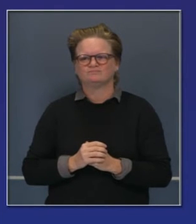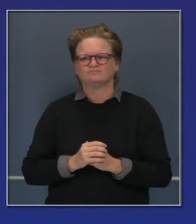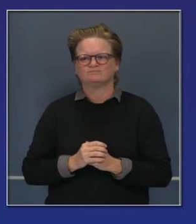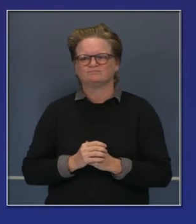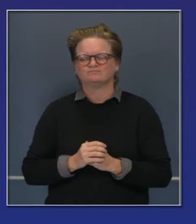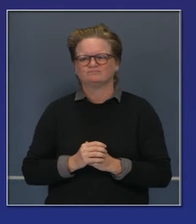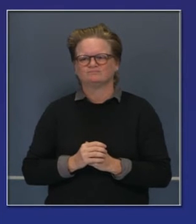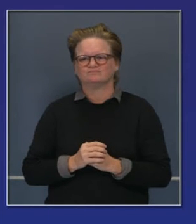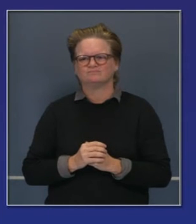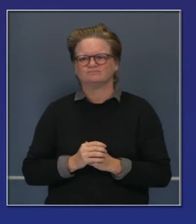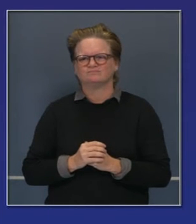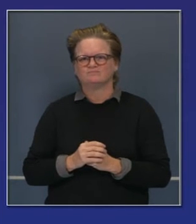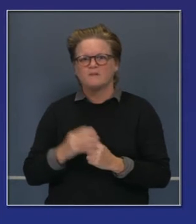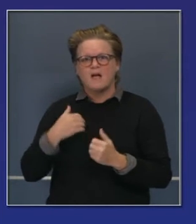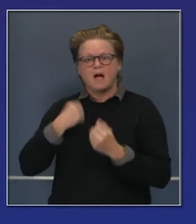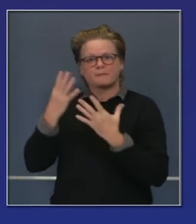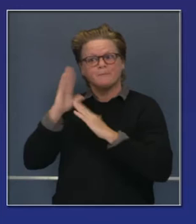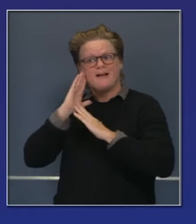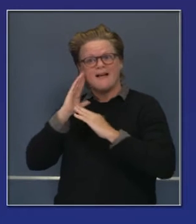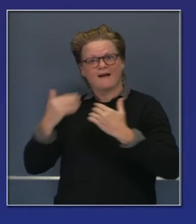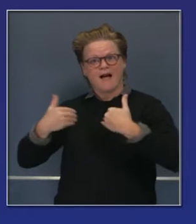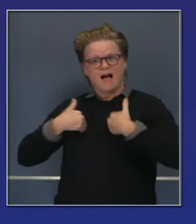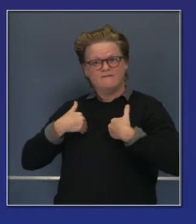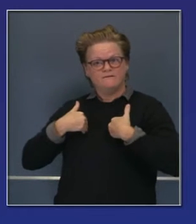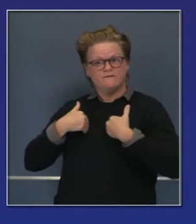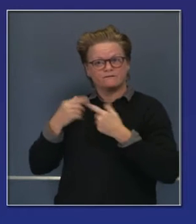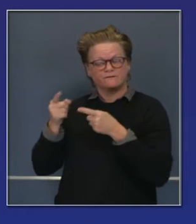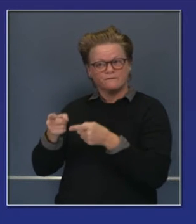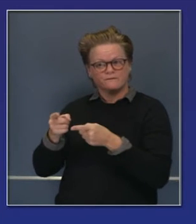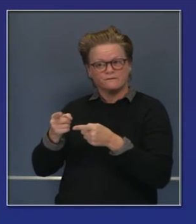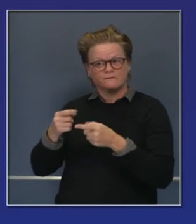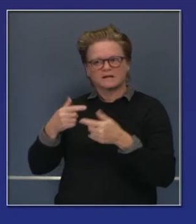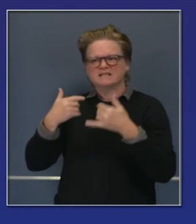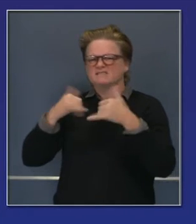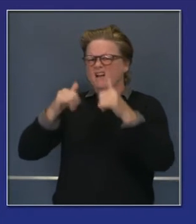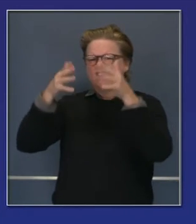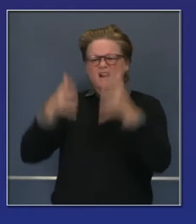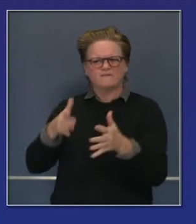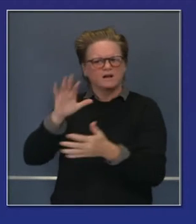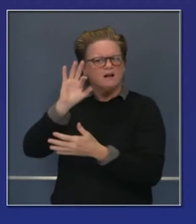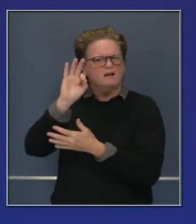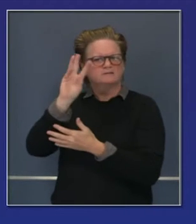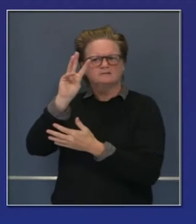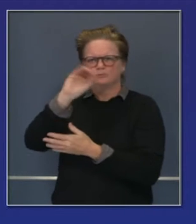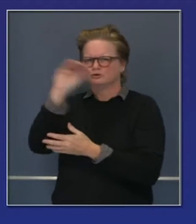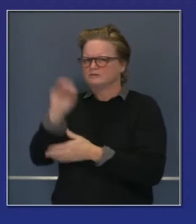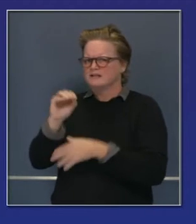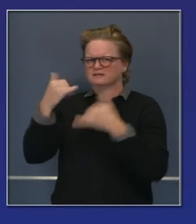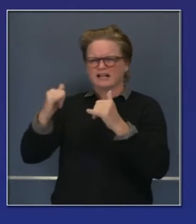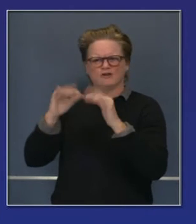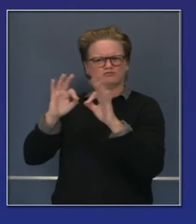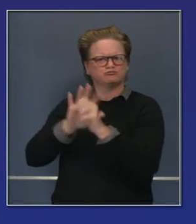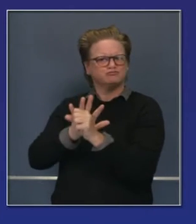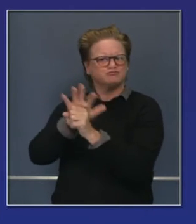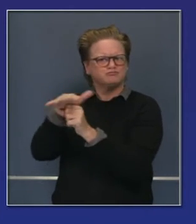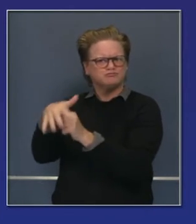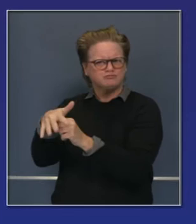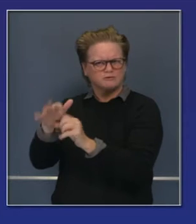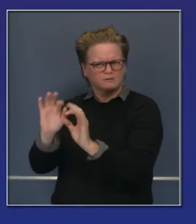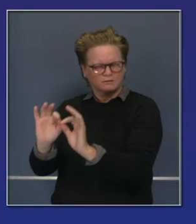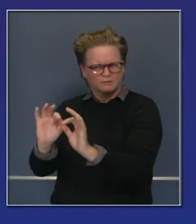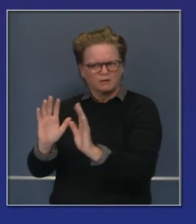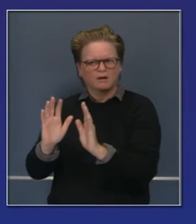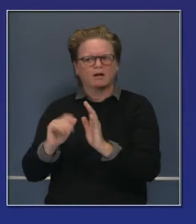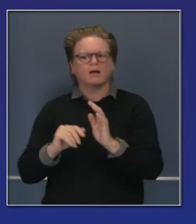desglosar un poco lo que esto significa en esta transparencia, es 4% de la capacidad total de nuestro sistema de